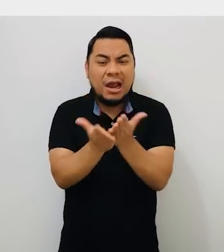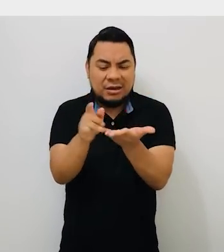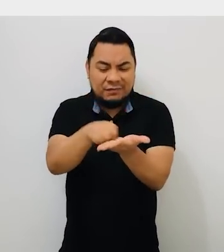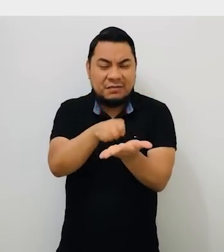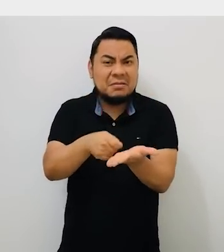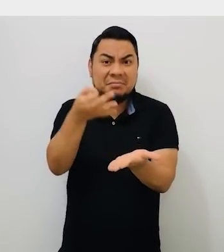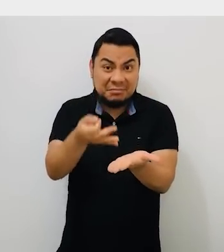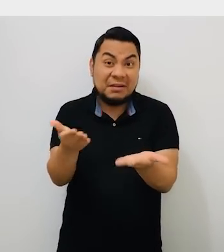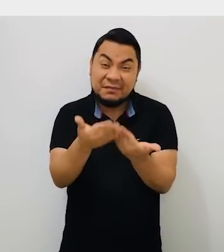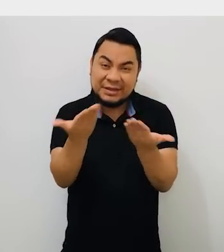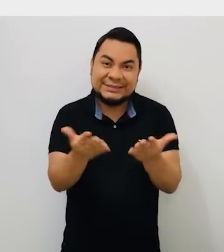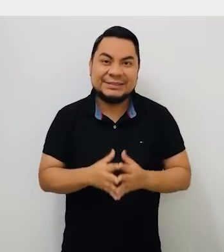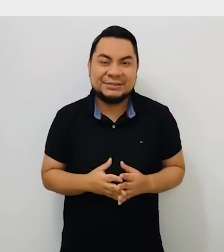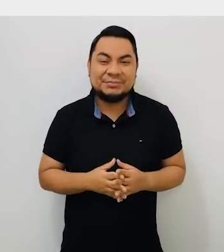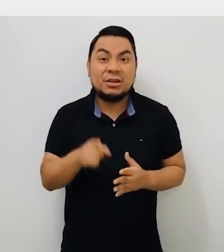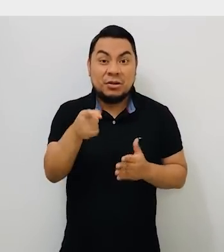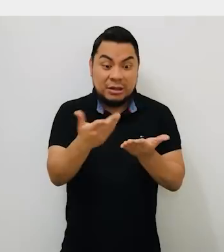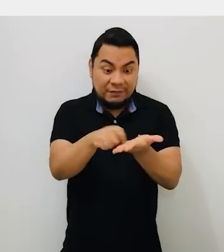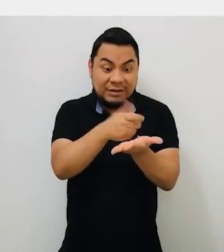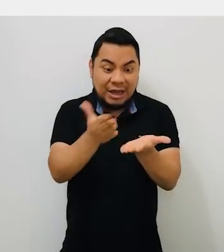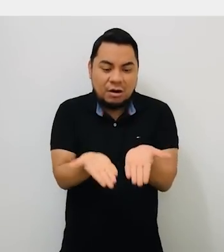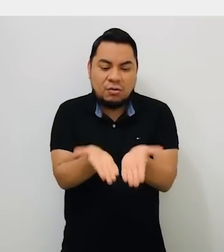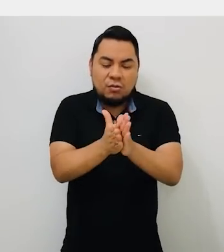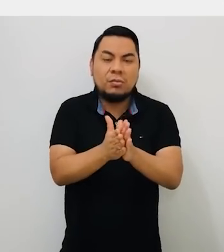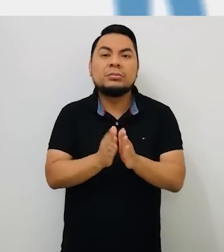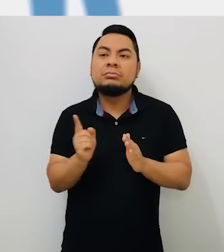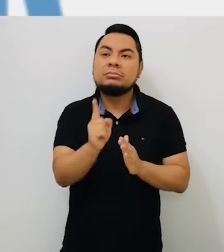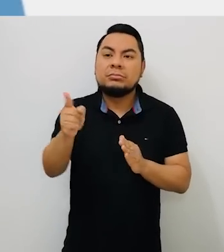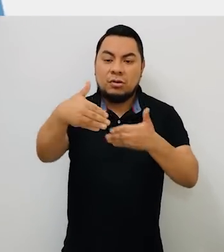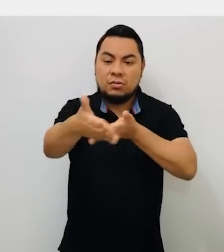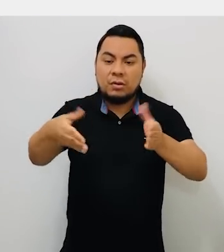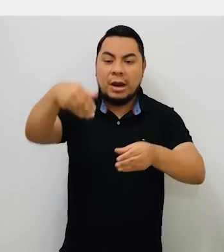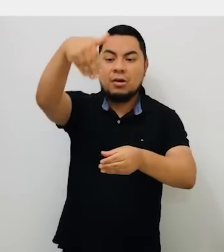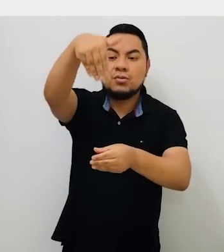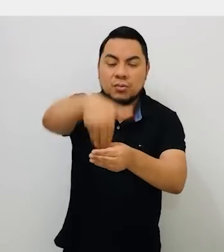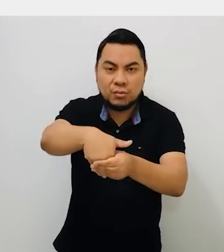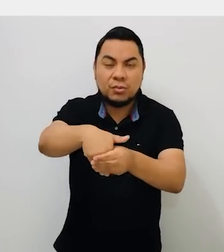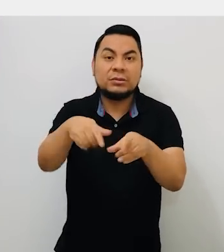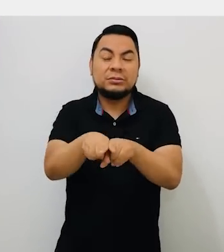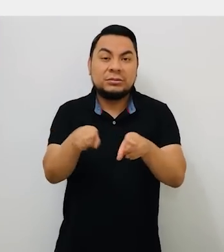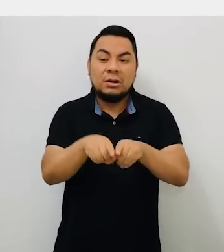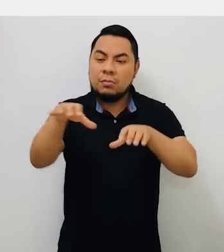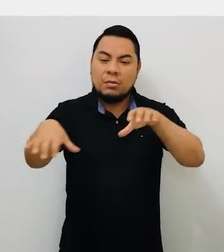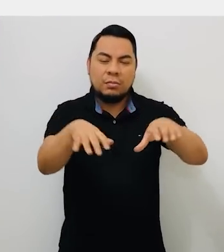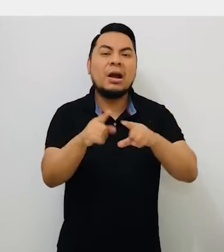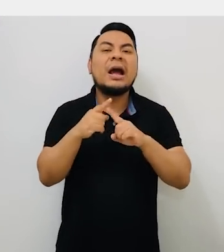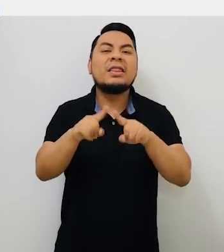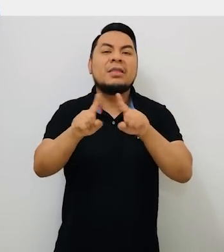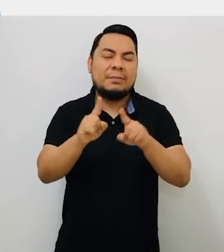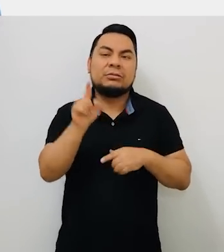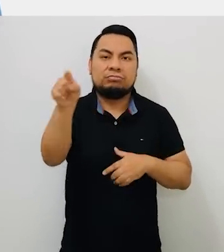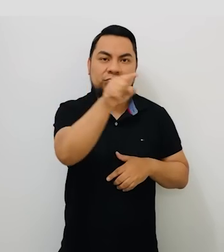usar correctamente la cédula, ¿verdad? Doble y deposita la cédula o las cédulas en el ánfora o las